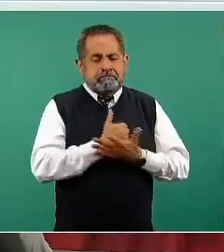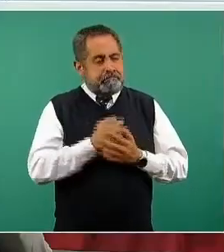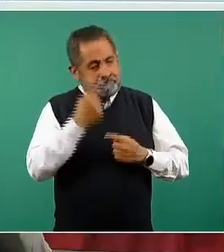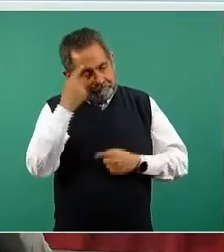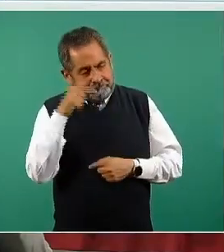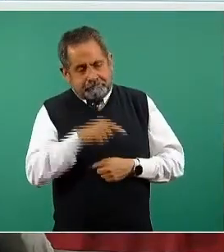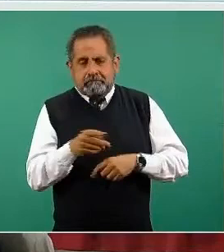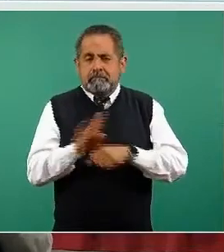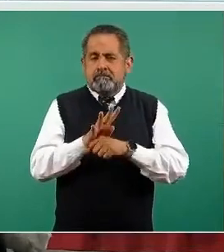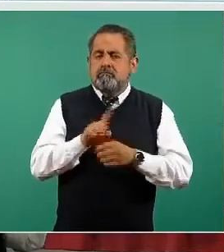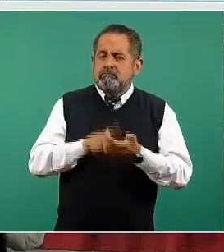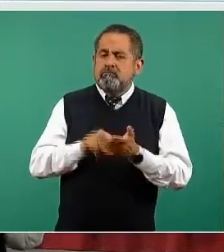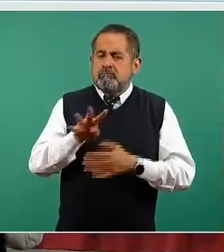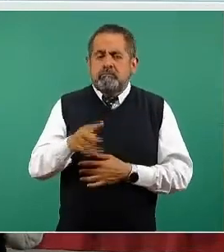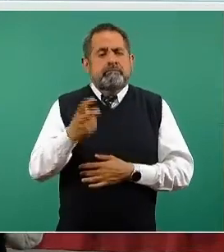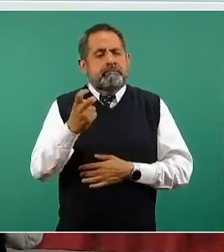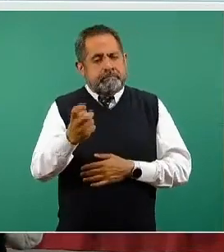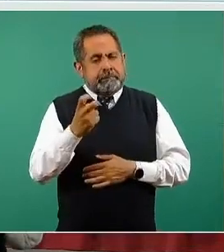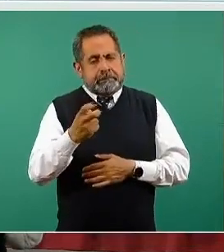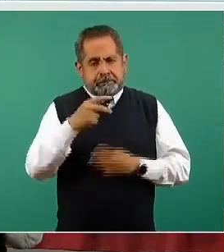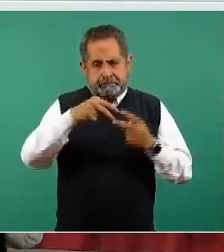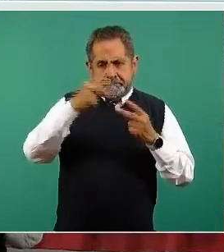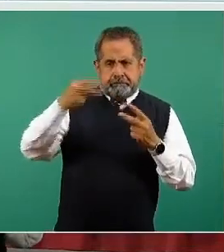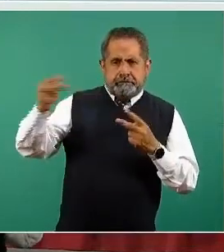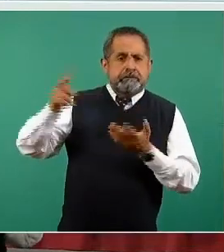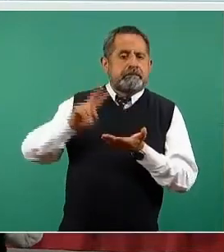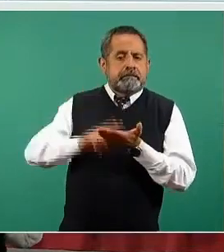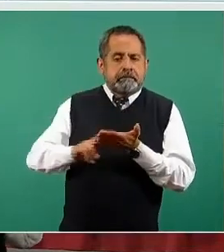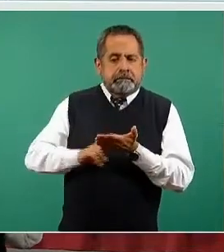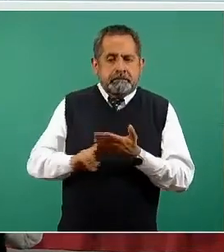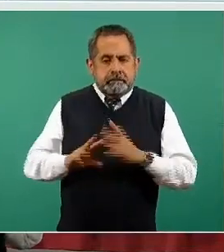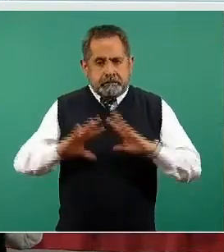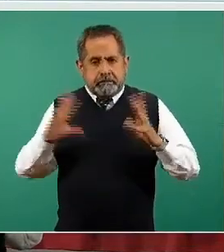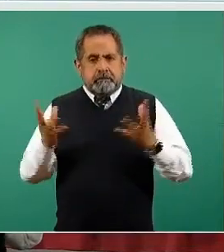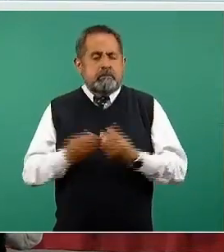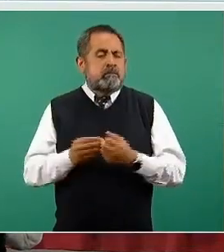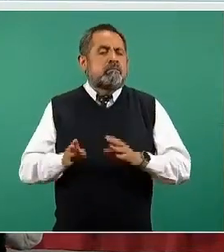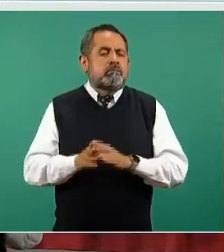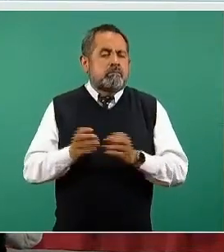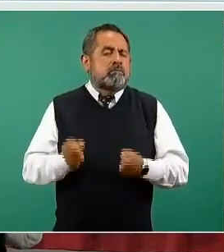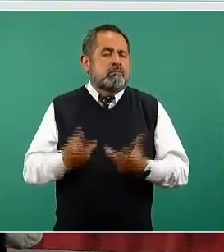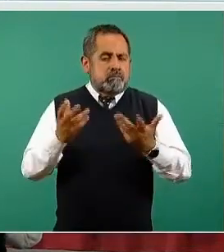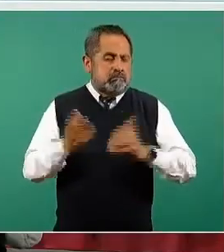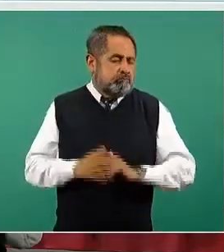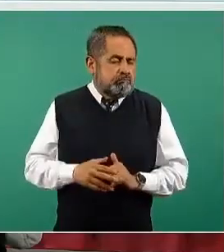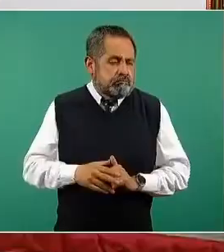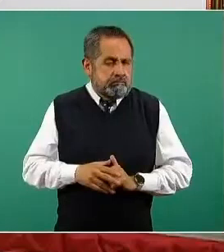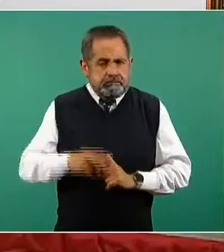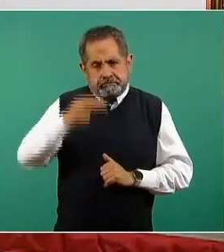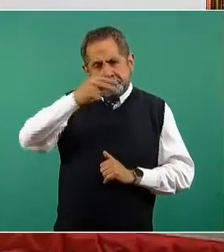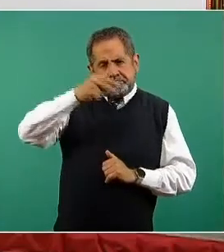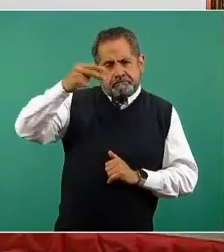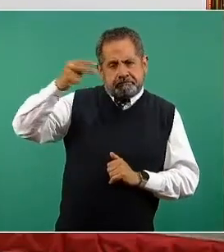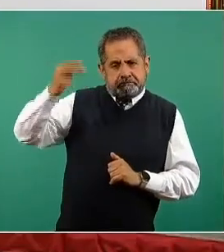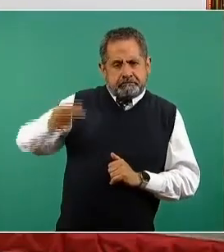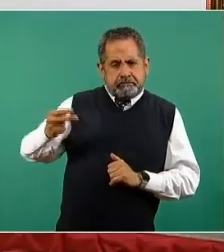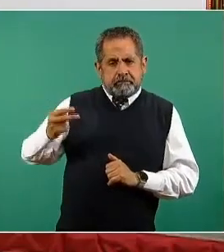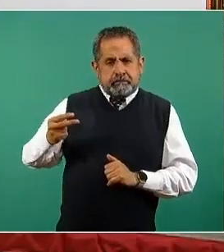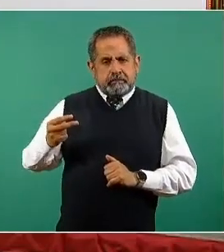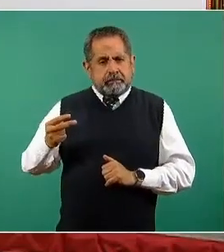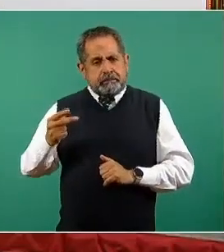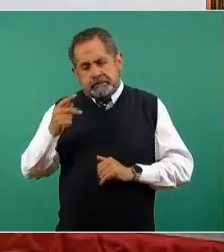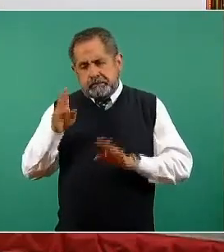COVID-19 y que están representados en la curva de color verde. Si sumamos ambas curvas, pues tenemos obviamente la curva de color